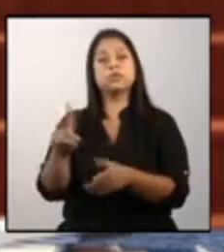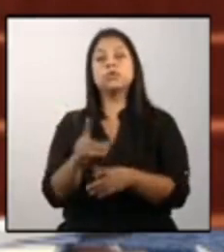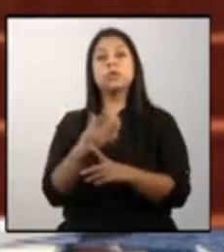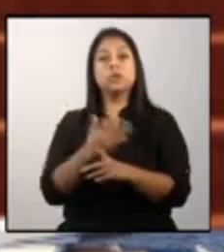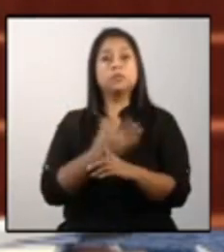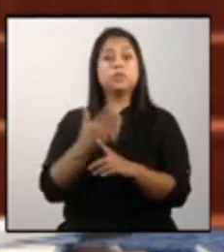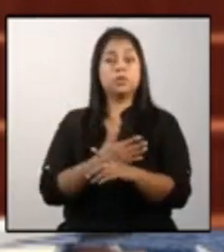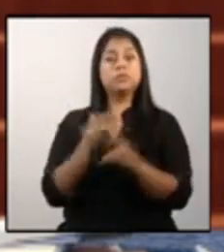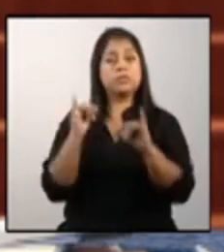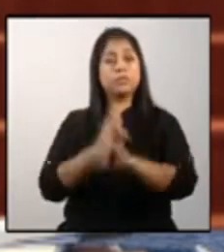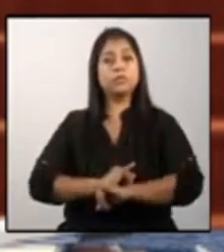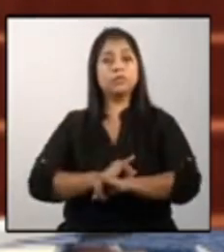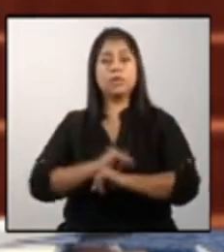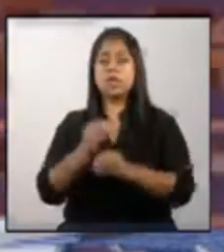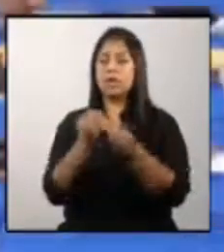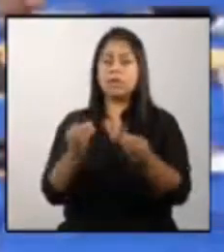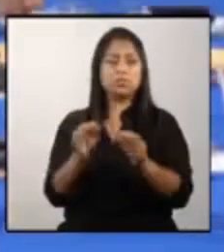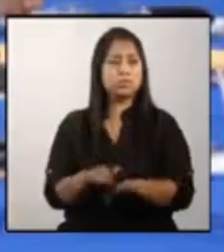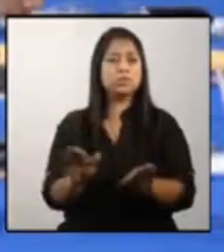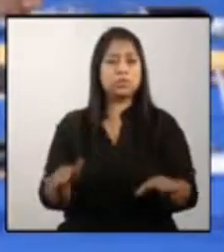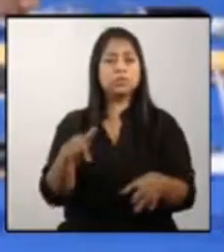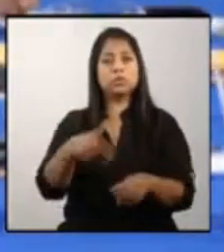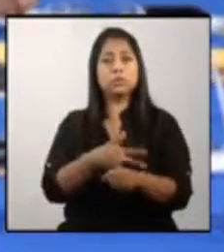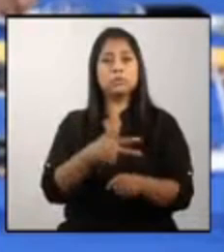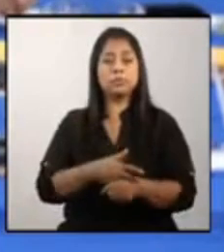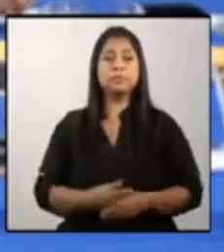que aqueja a cientos de miles de niños en Guatemala